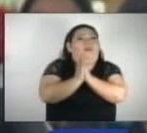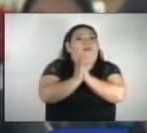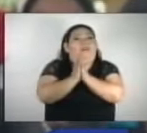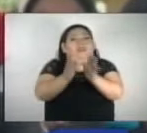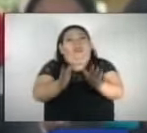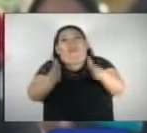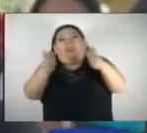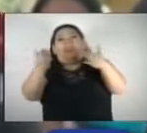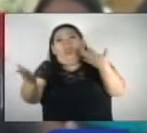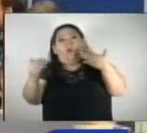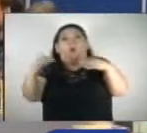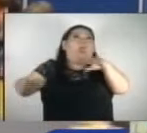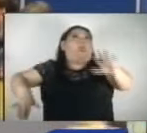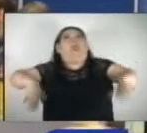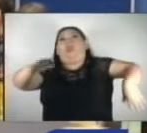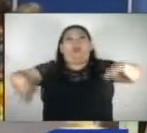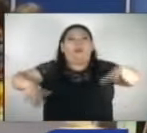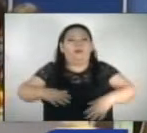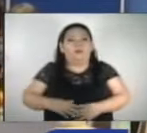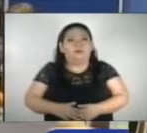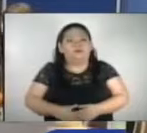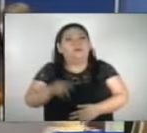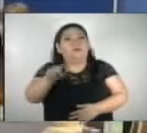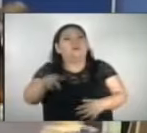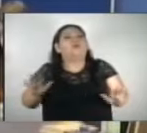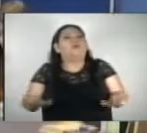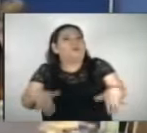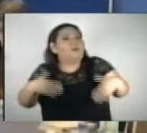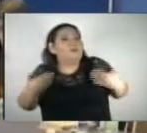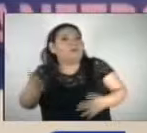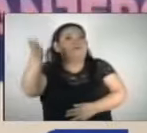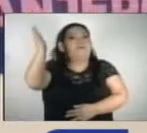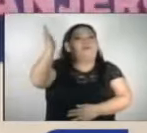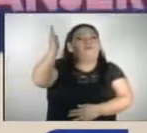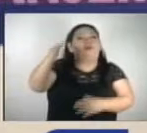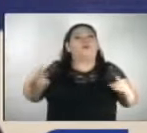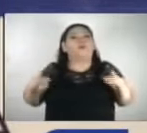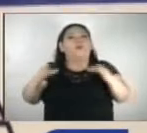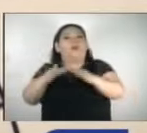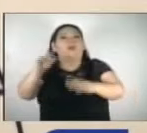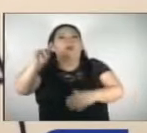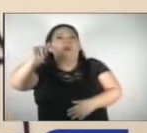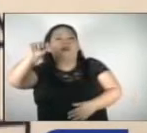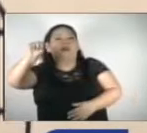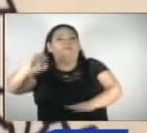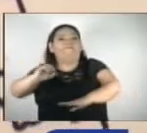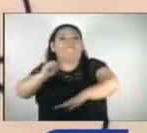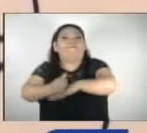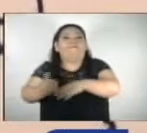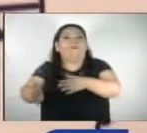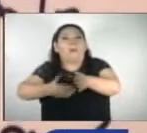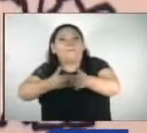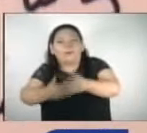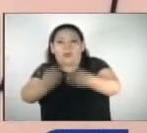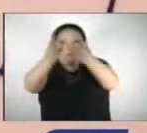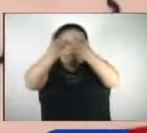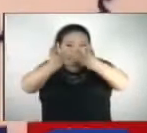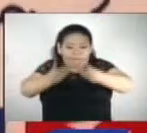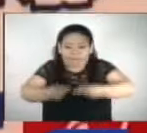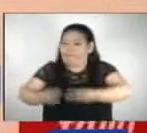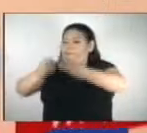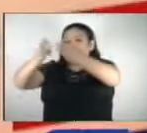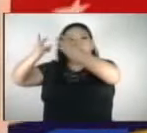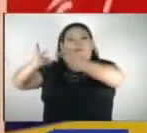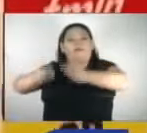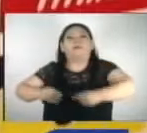es estar dando patadas de ahogado. Estas declaraciones se dieron al mismo tiempo que el tribunal instalaba las mesas para arrancar con el escrutinio final de